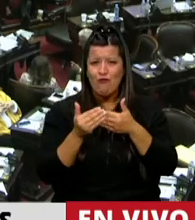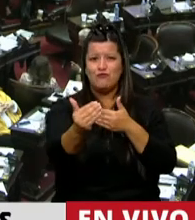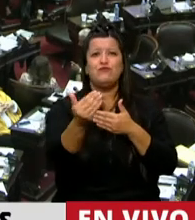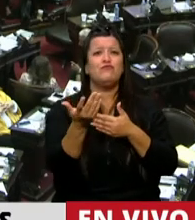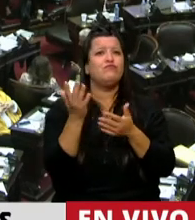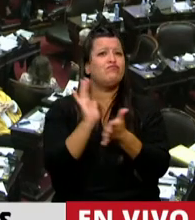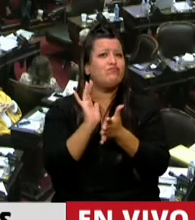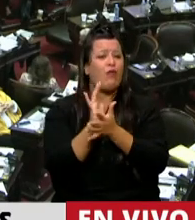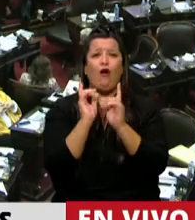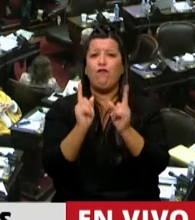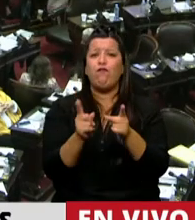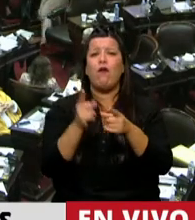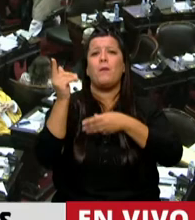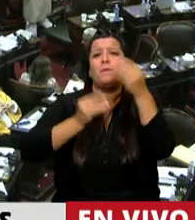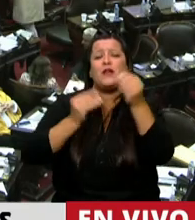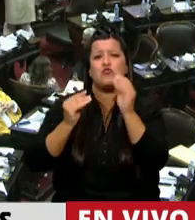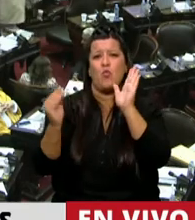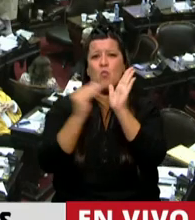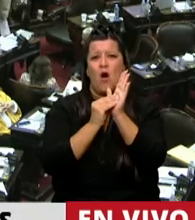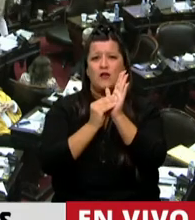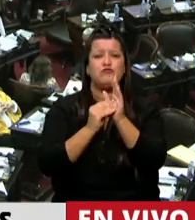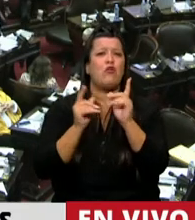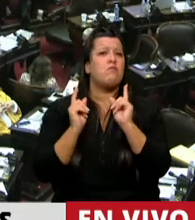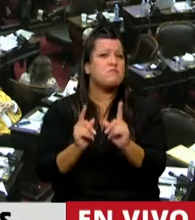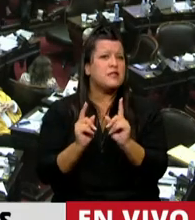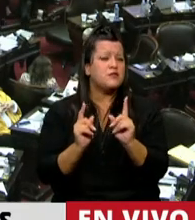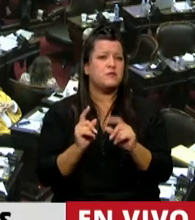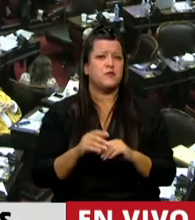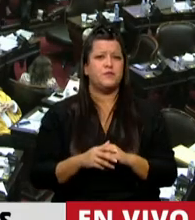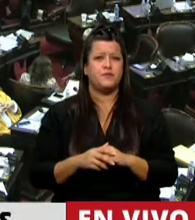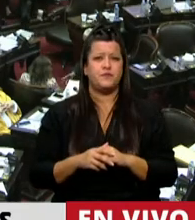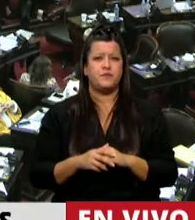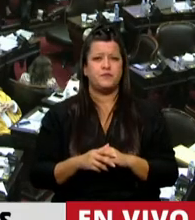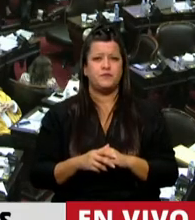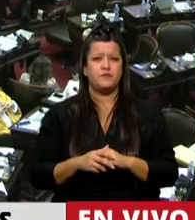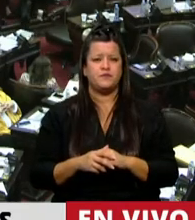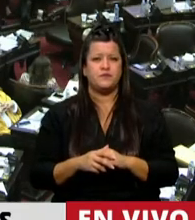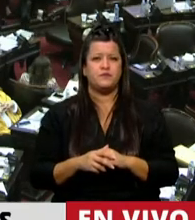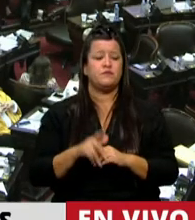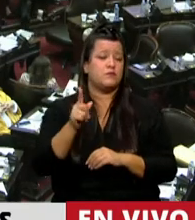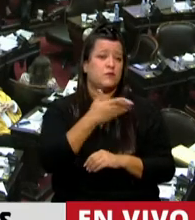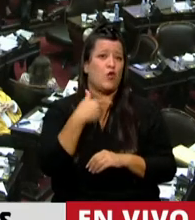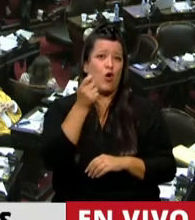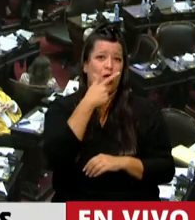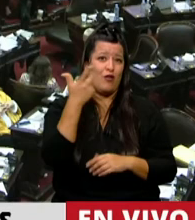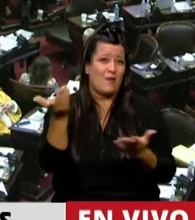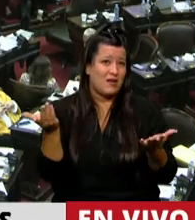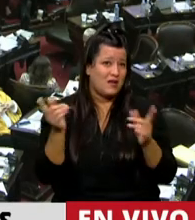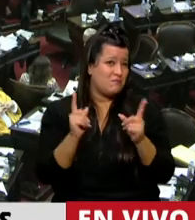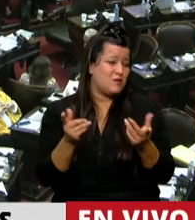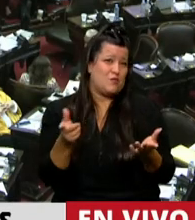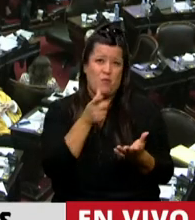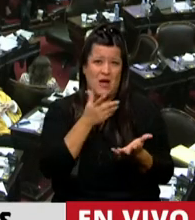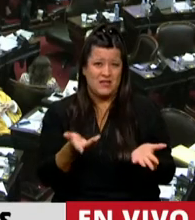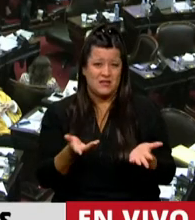va a mantener el presupuesto de ciencia y técnica en los estándares que existieron bajo el gobierno de Macri. Y todo